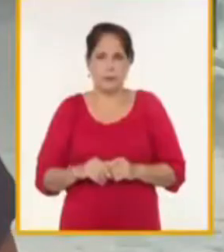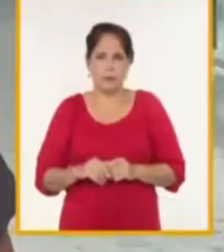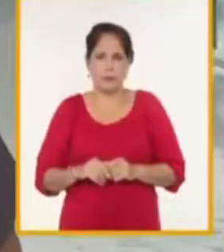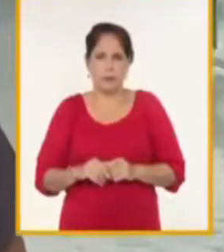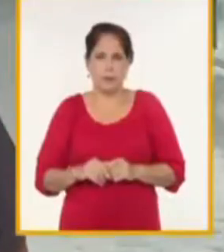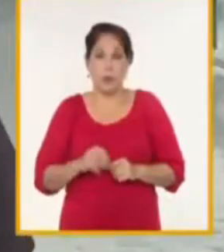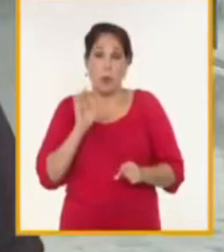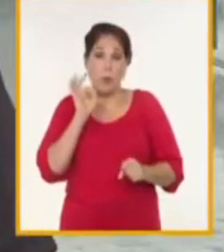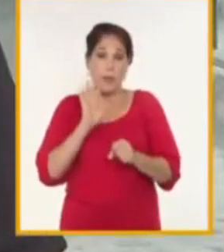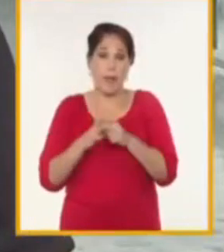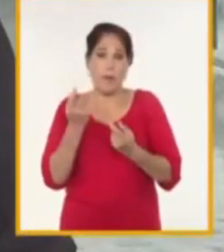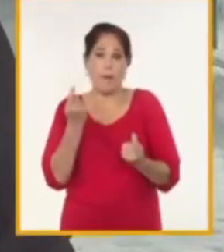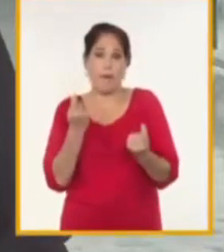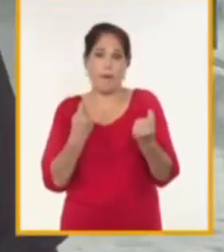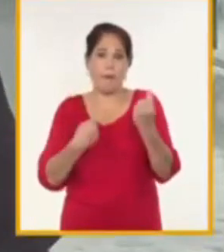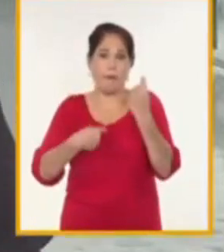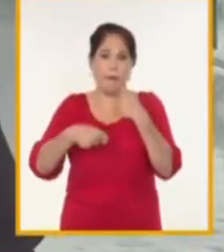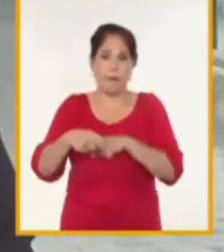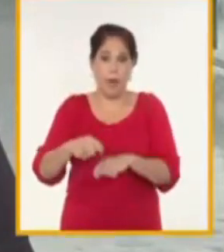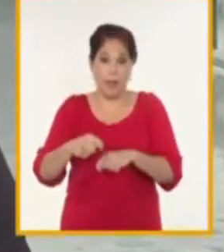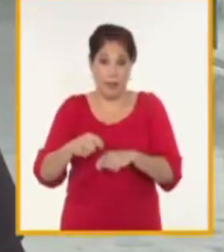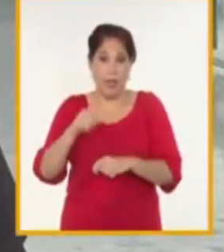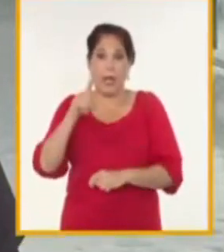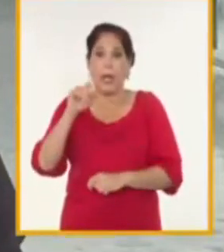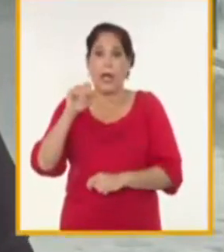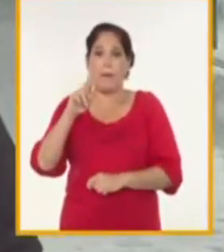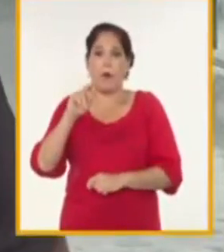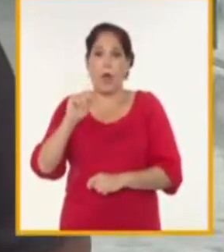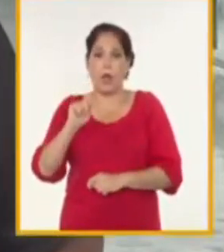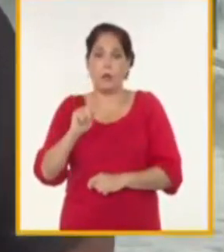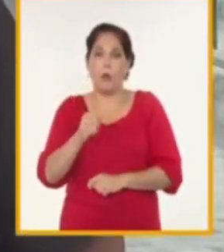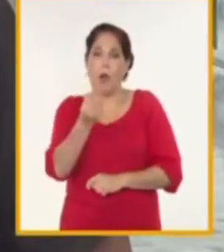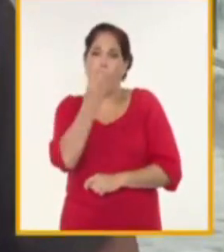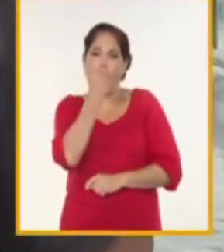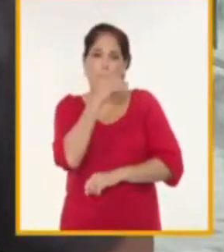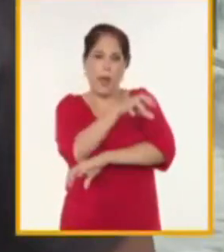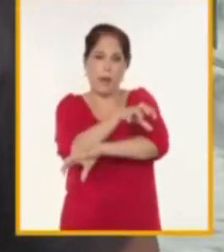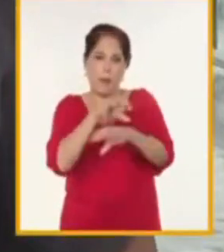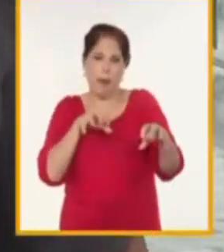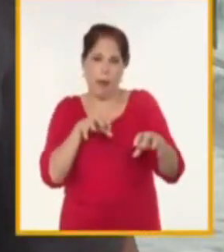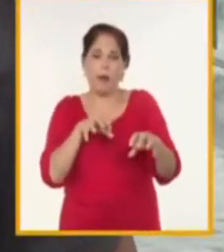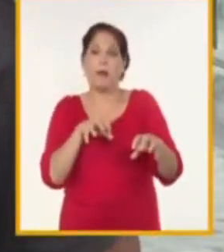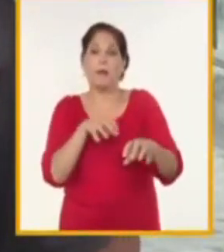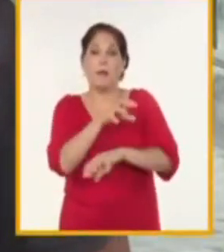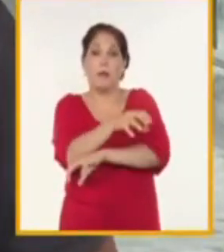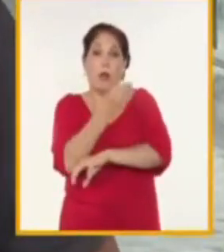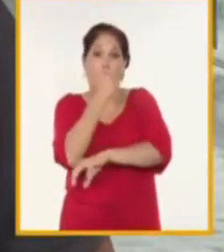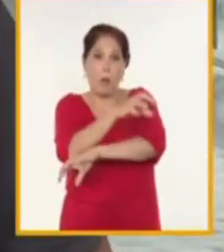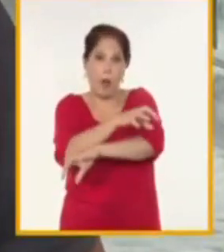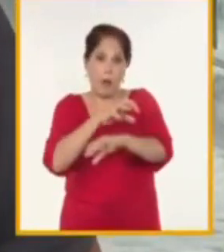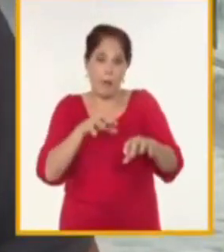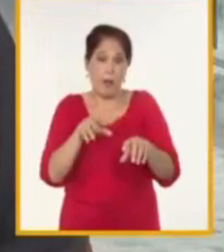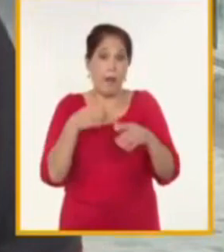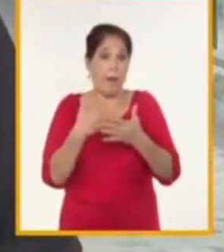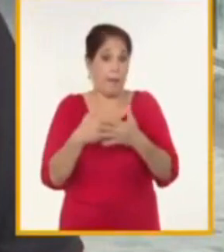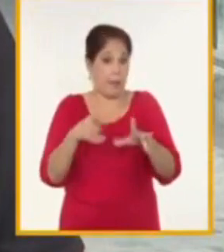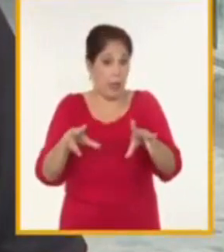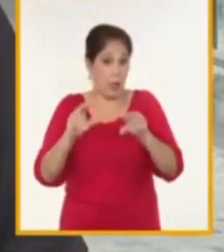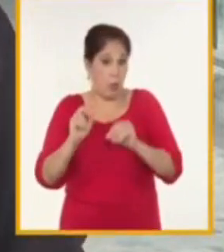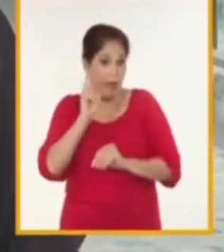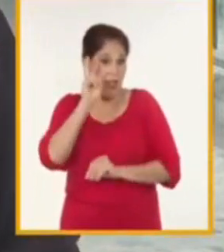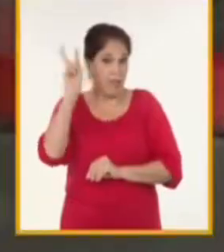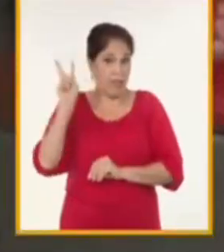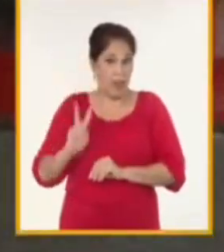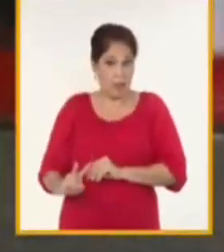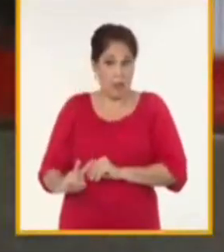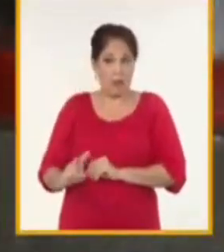iniciamos la venta de carbonato para los piensos a Agro Vimariel una empresa nueva vietnamita que se